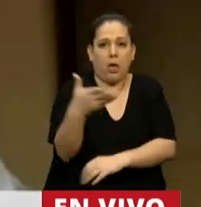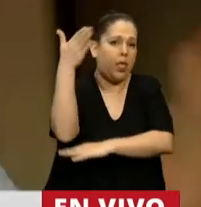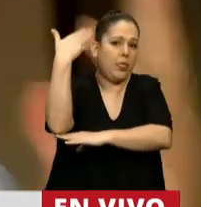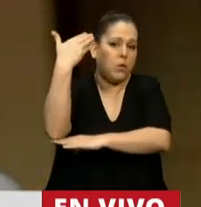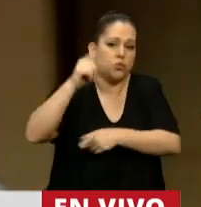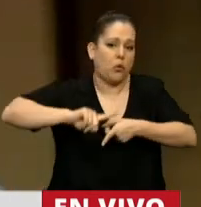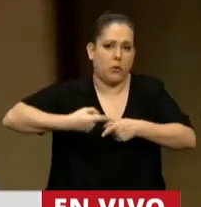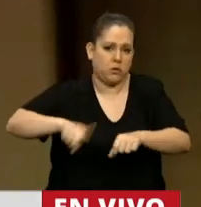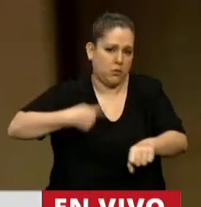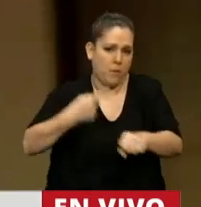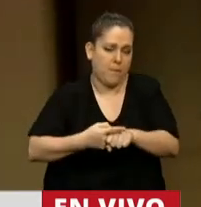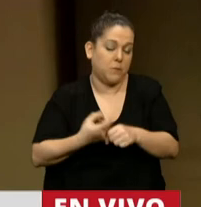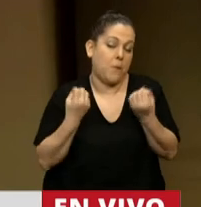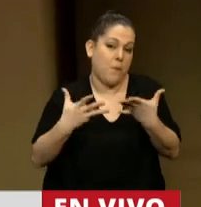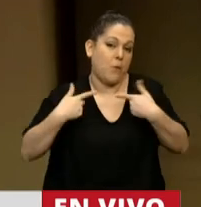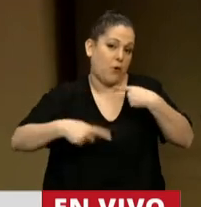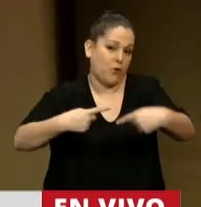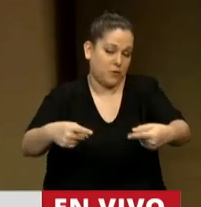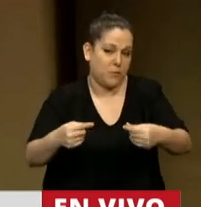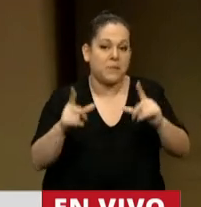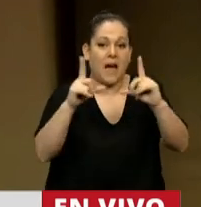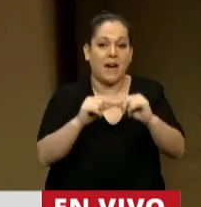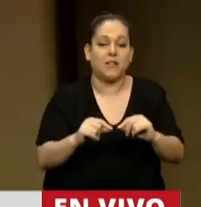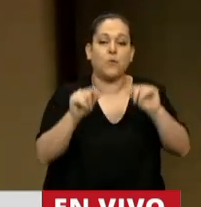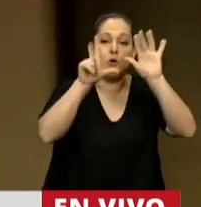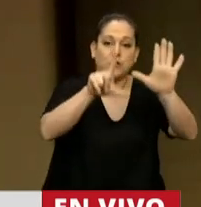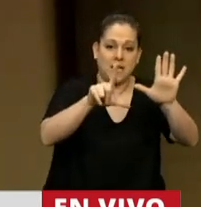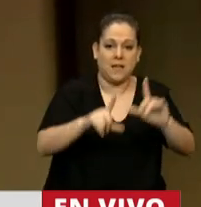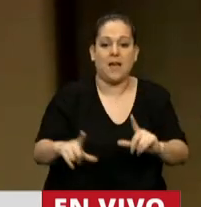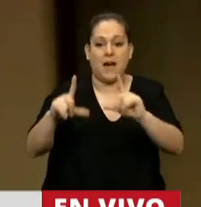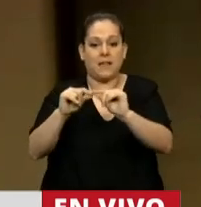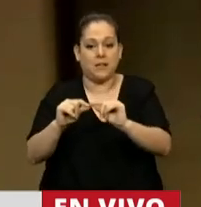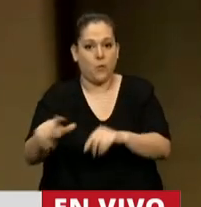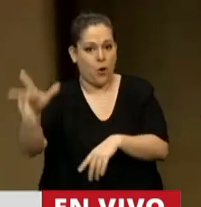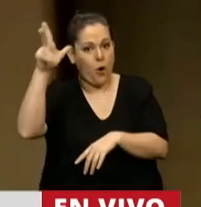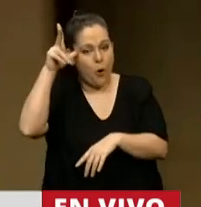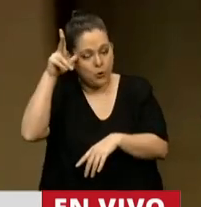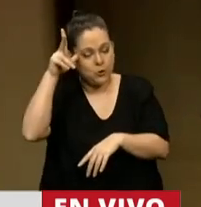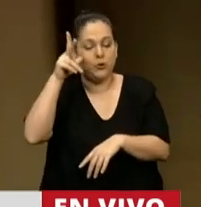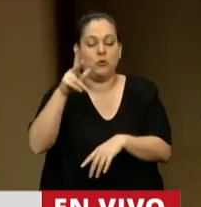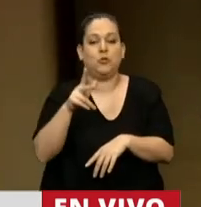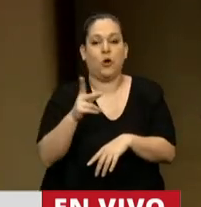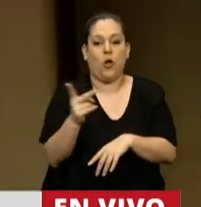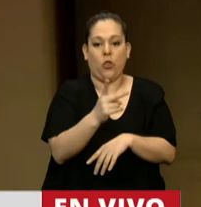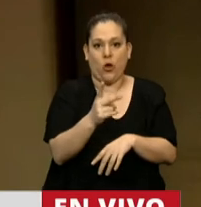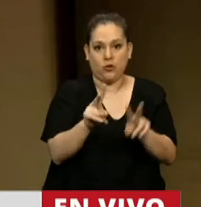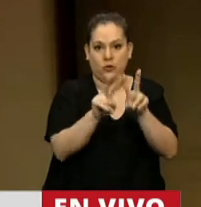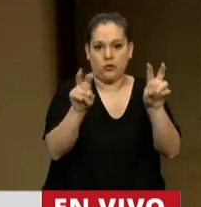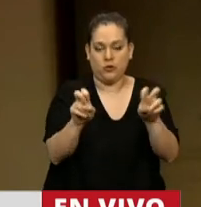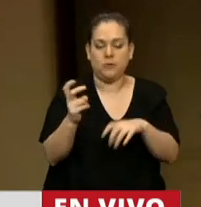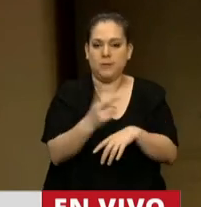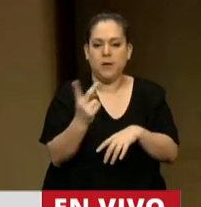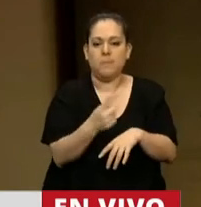imposible. Pero bueno, vamos adelante. Artículo 7 y 8, lo quiero decir esto y no me lo quiero quedar acá porque siento que